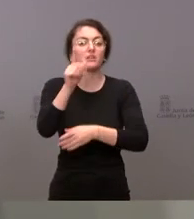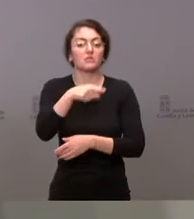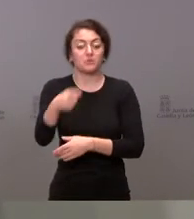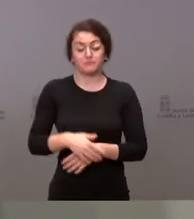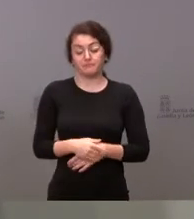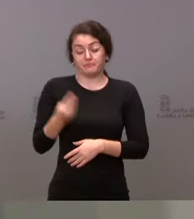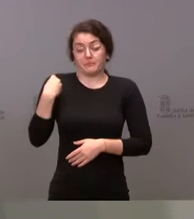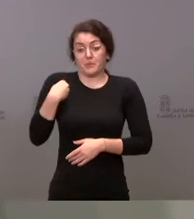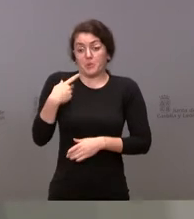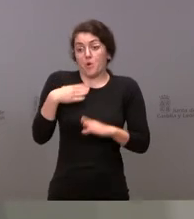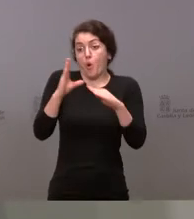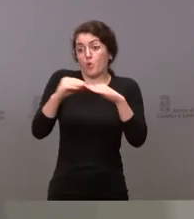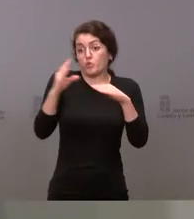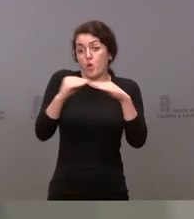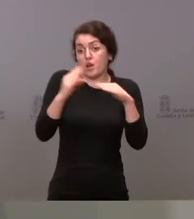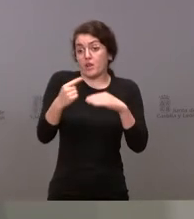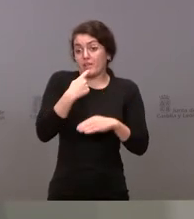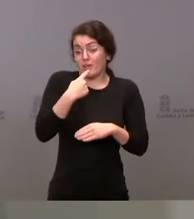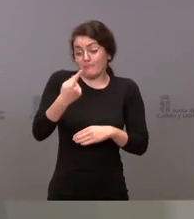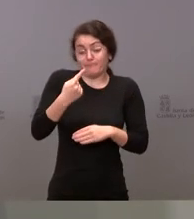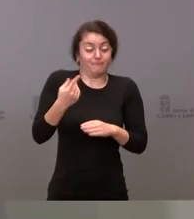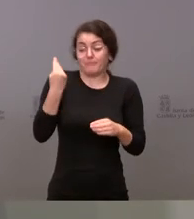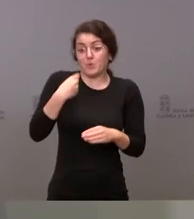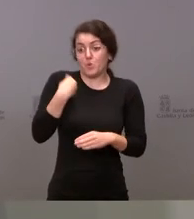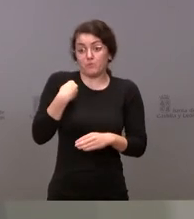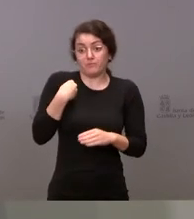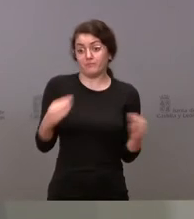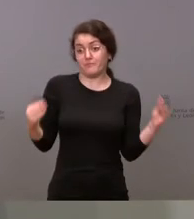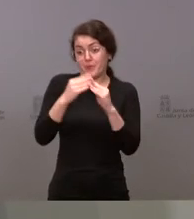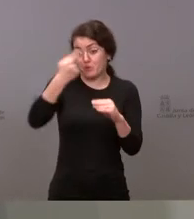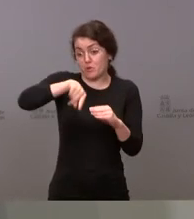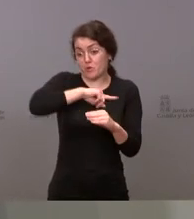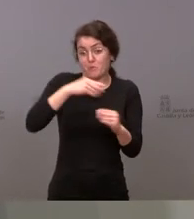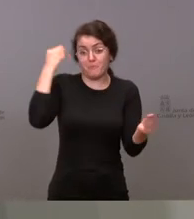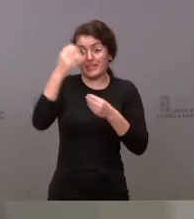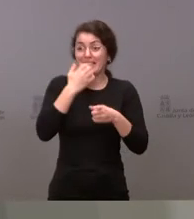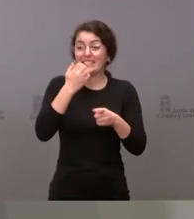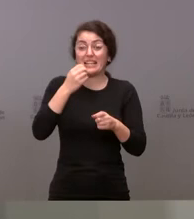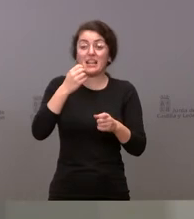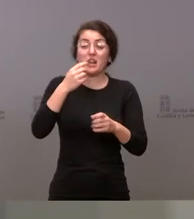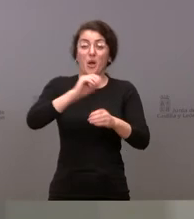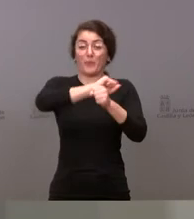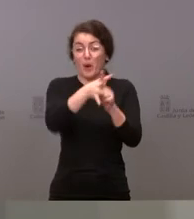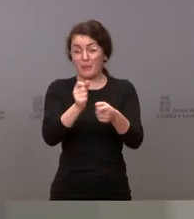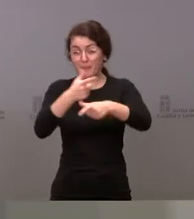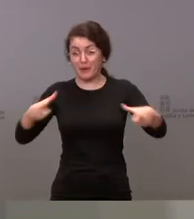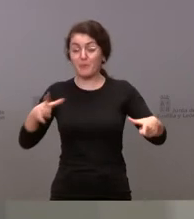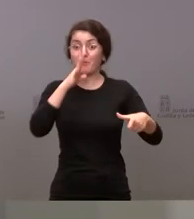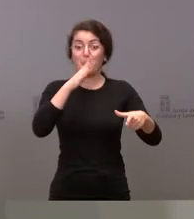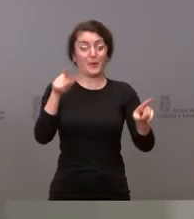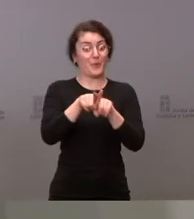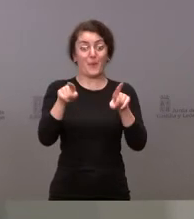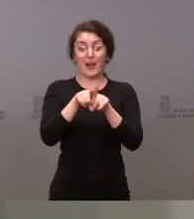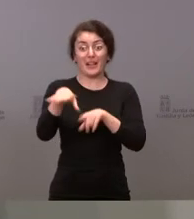los usuarios va en la línea de lo que nosotros plantearíamos si siguiera subiendo la incidencia. ¿Por qué? Porque los sitios cerrados,